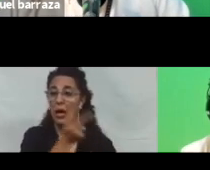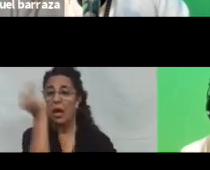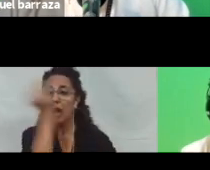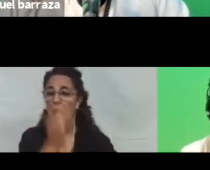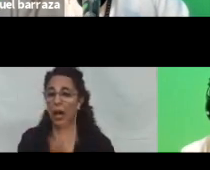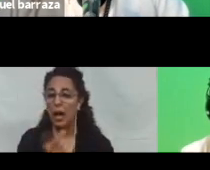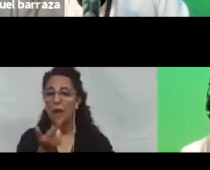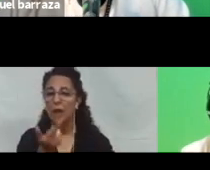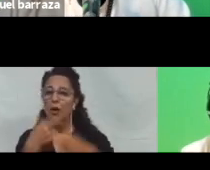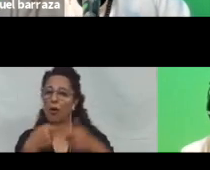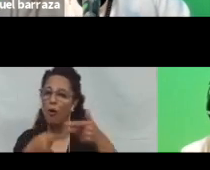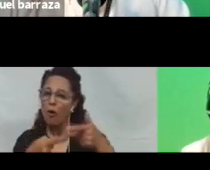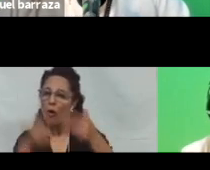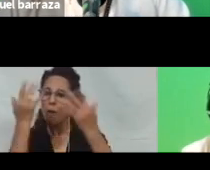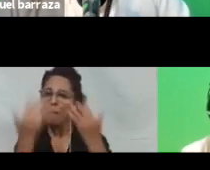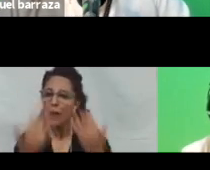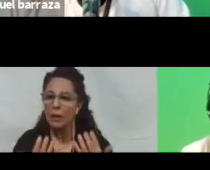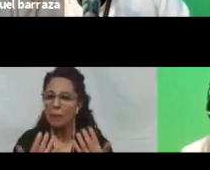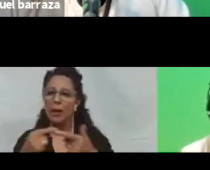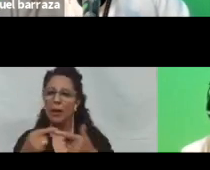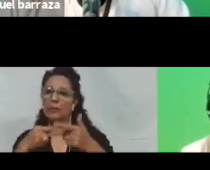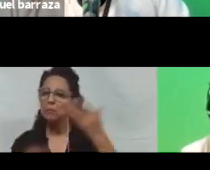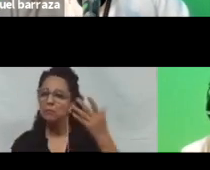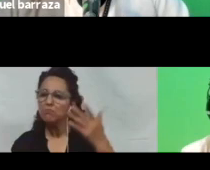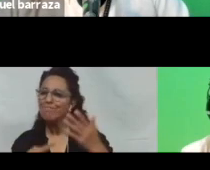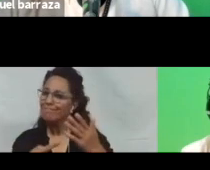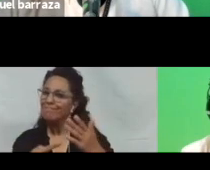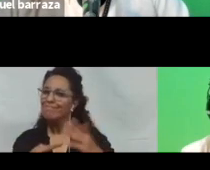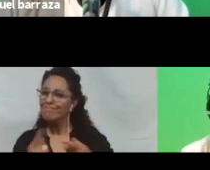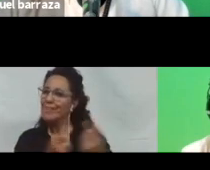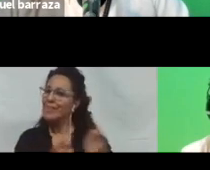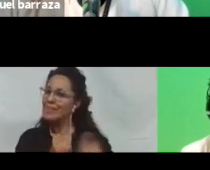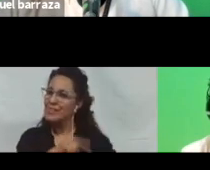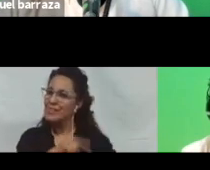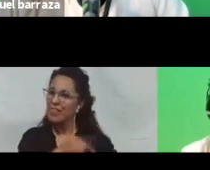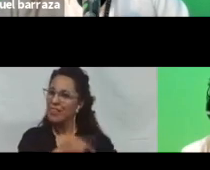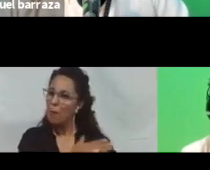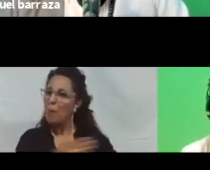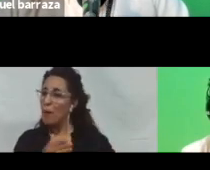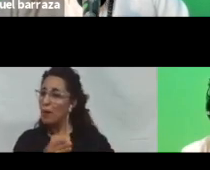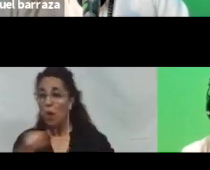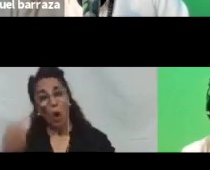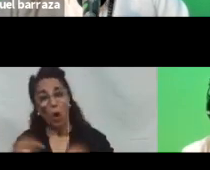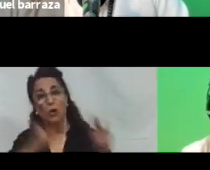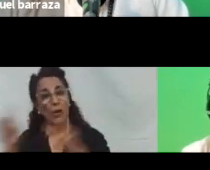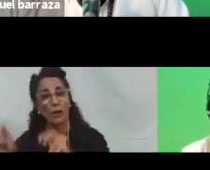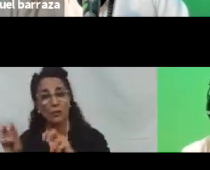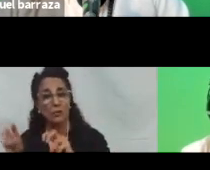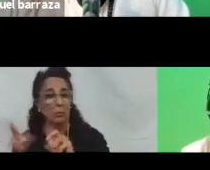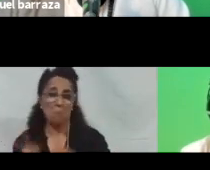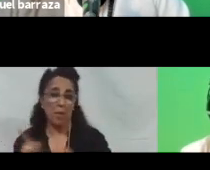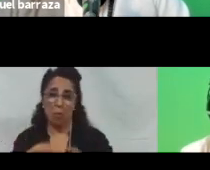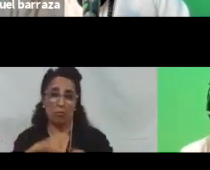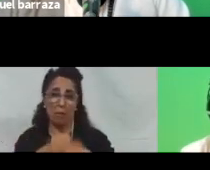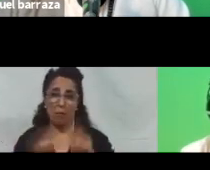material matemático, esas cosas, necesita más tiempo. En otros casos es el mismo. Entonces, siempre dependiendo